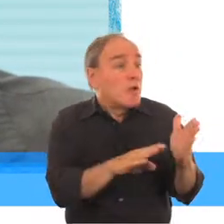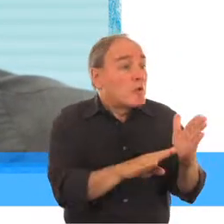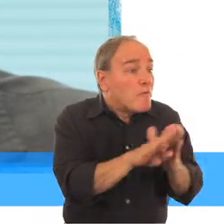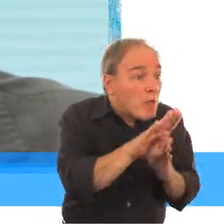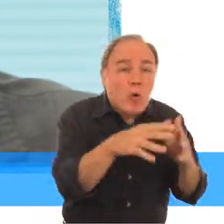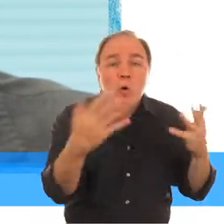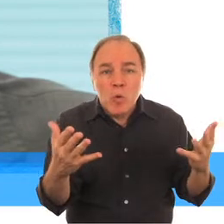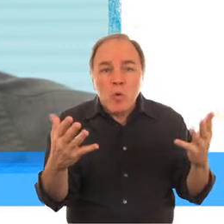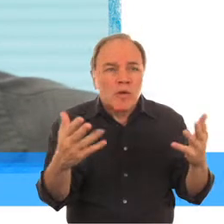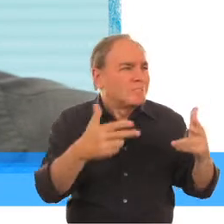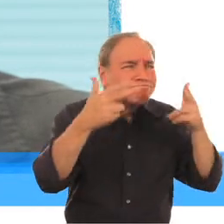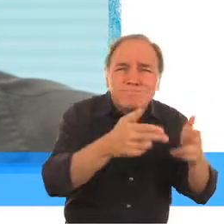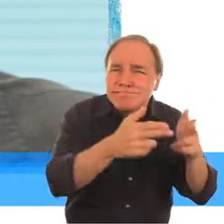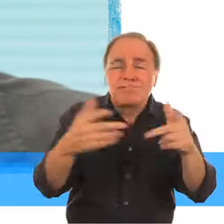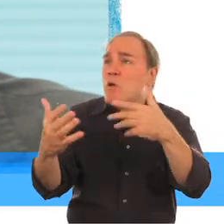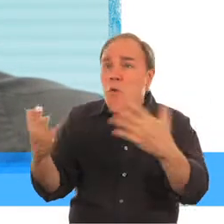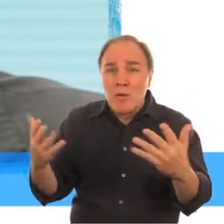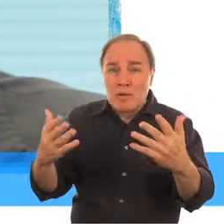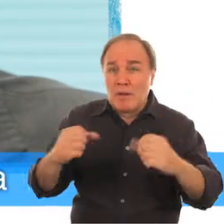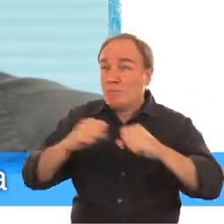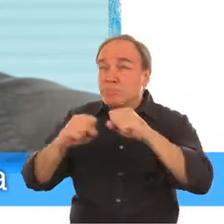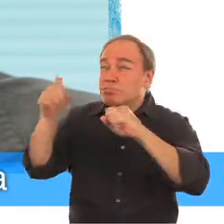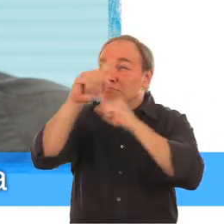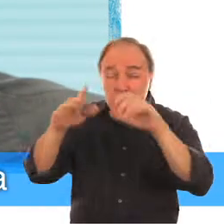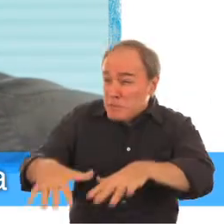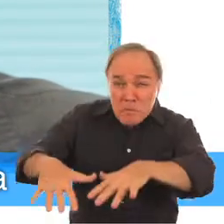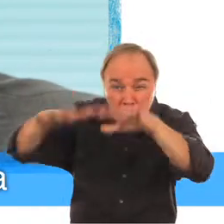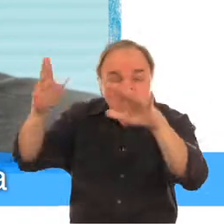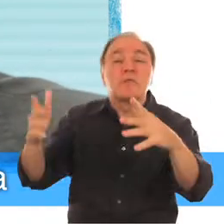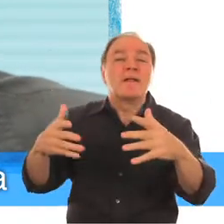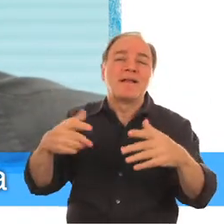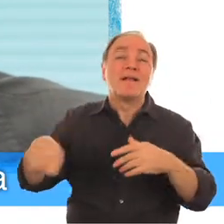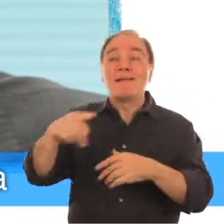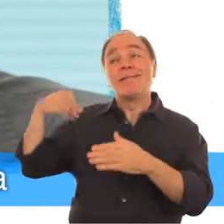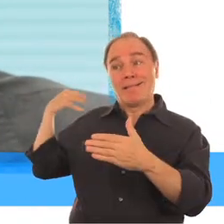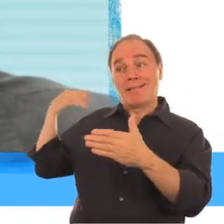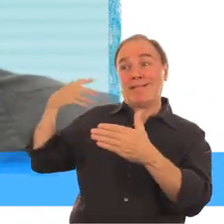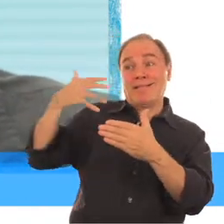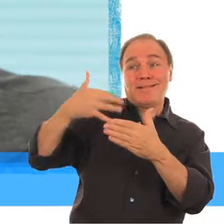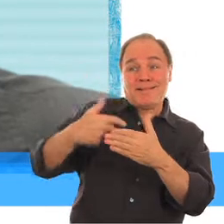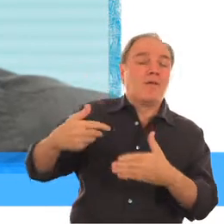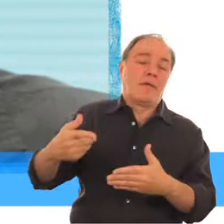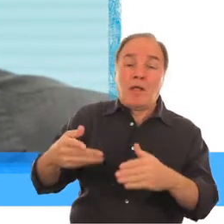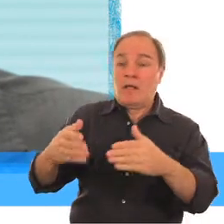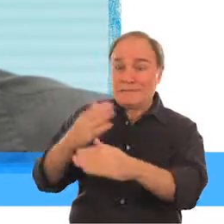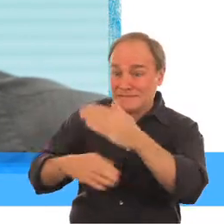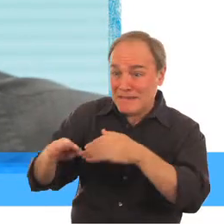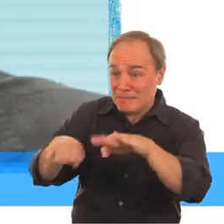y en acciones humanitarias Cuando la mayor parte del tiempo, los derechos de estos niños tienden a ser pasados por alto